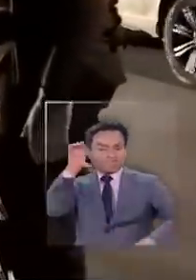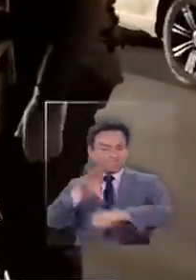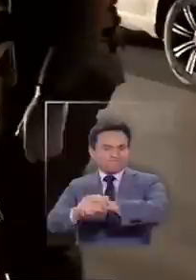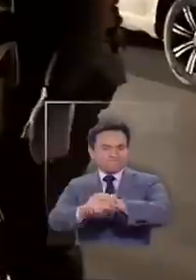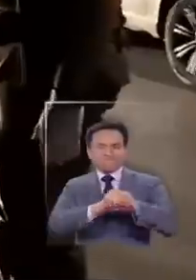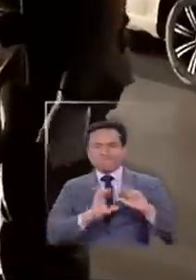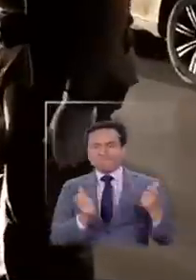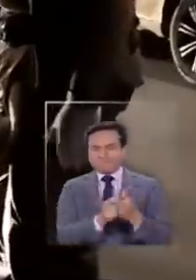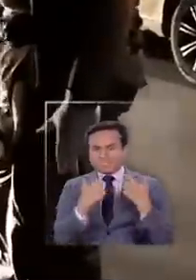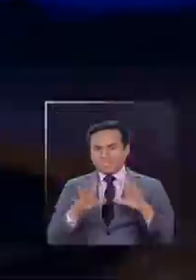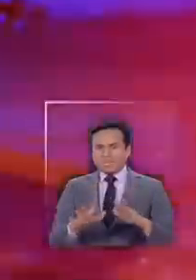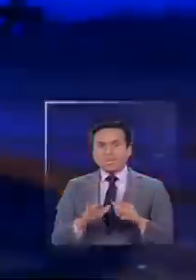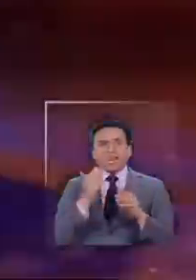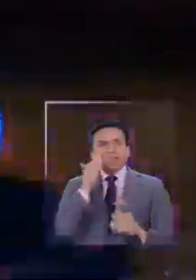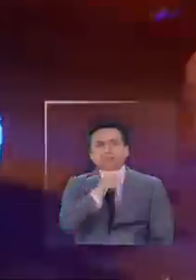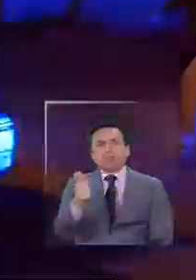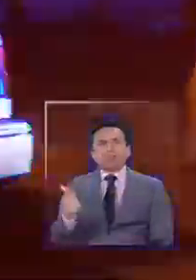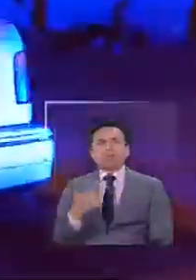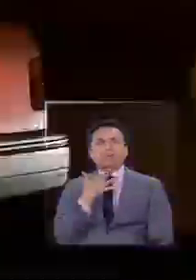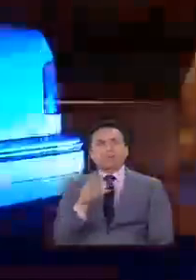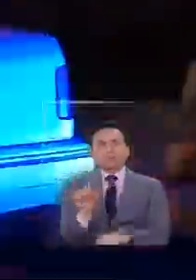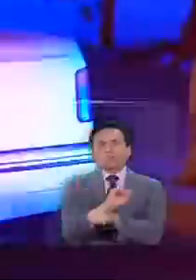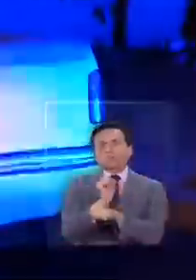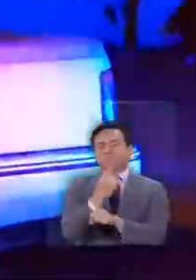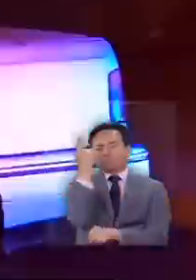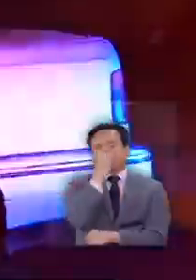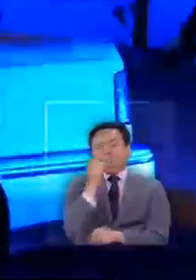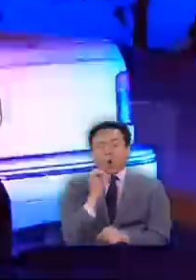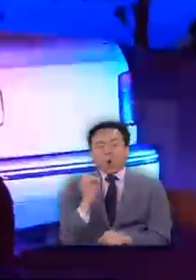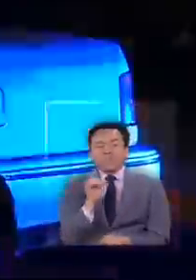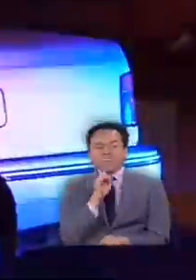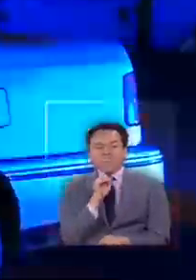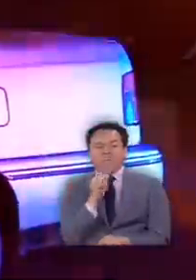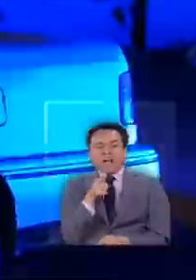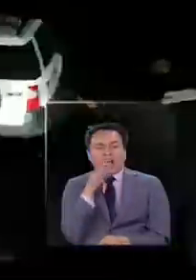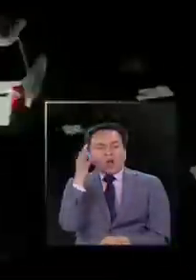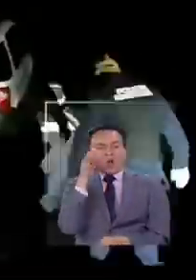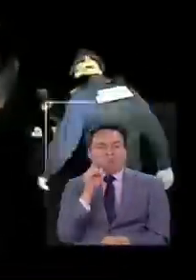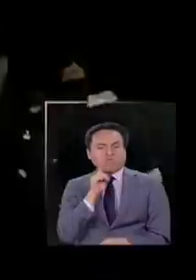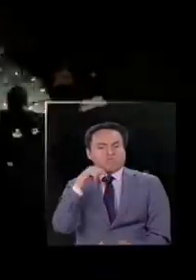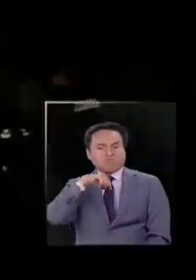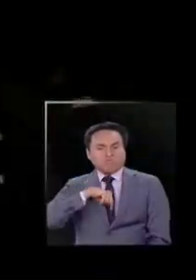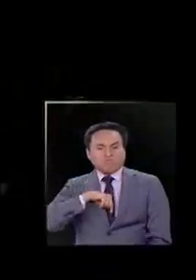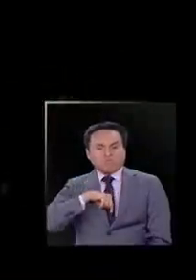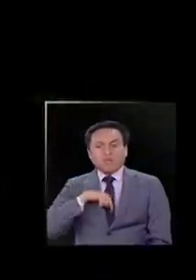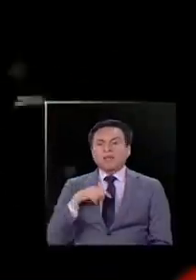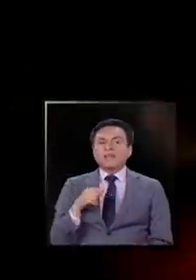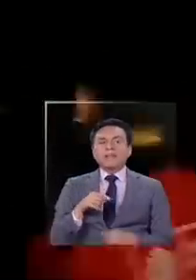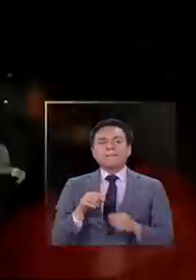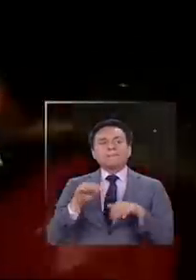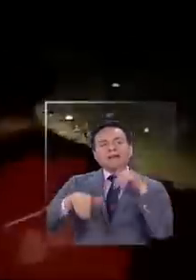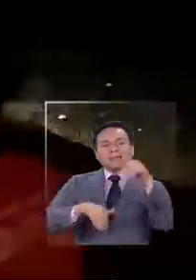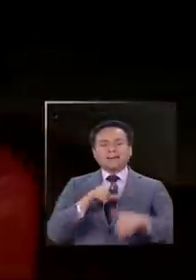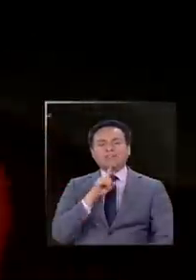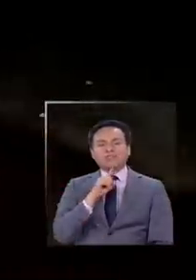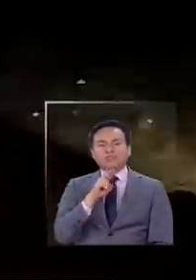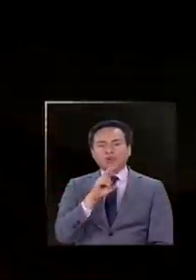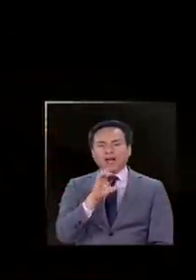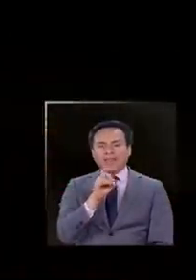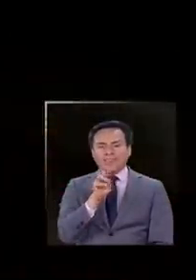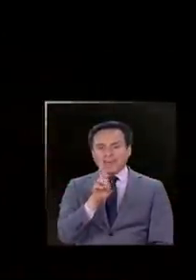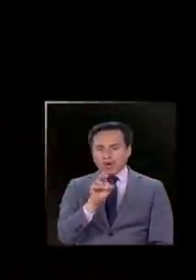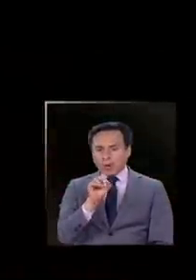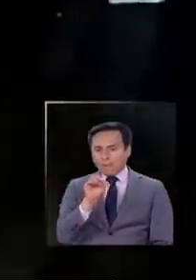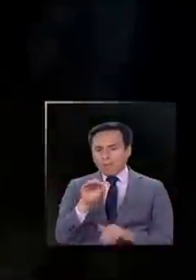detenidas, casi todas por conducir en estado de ebriedad o bajo la influencia del alcohol. En Playa El Trocadero, la policía